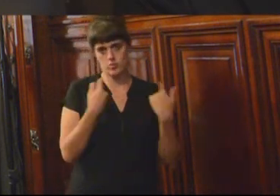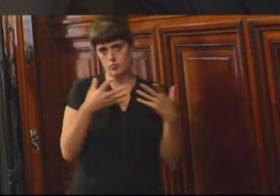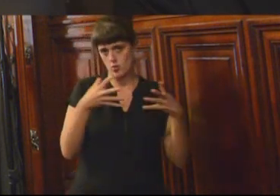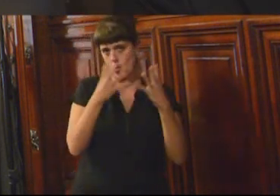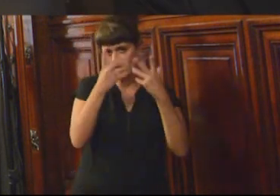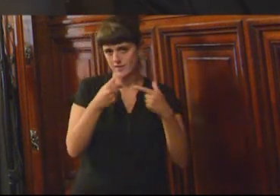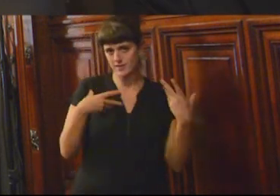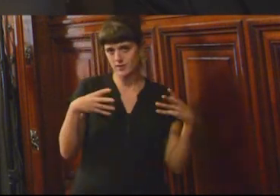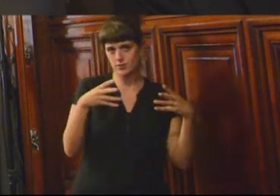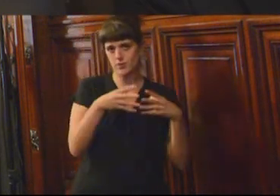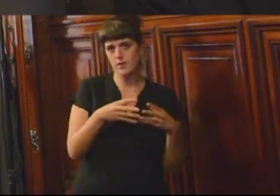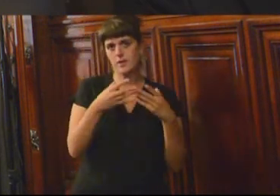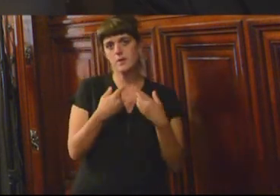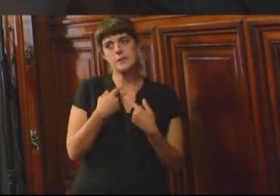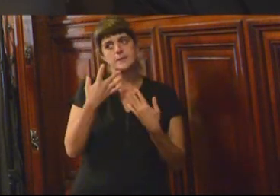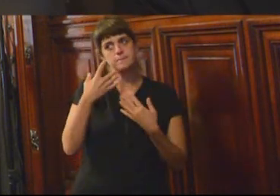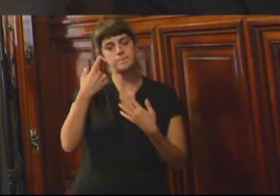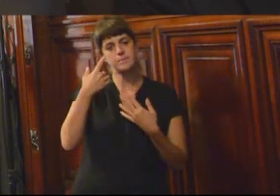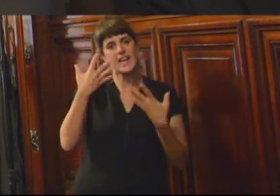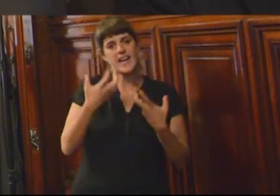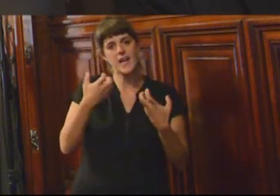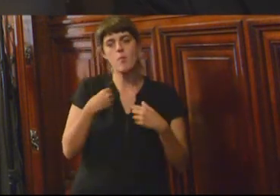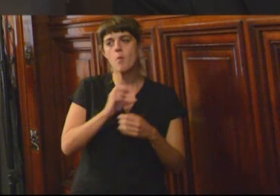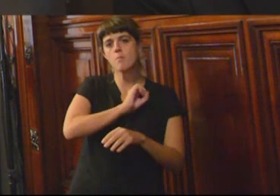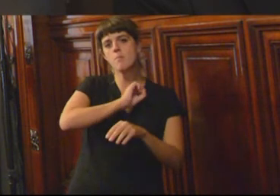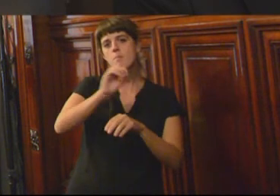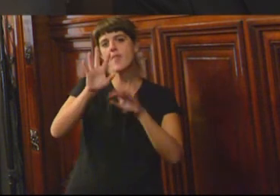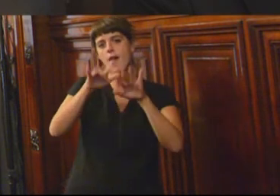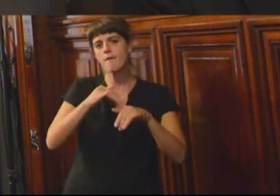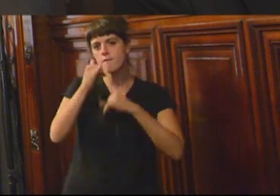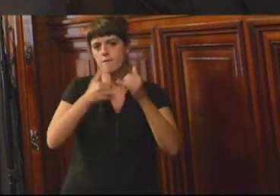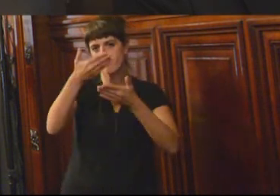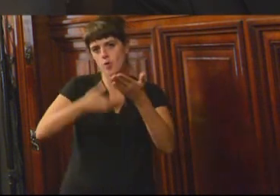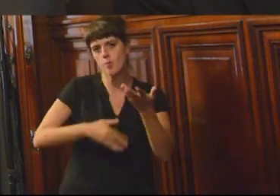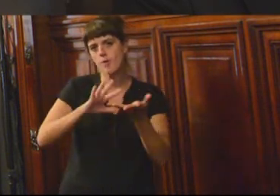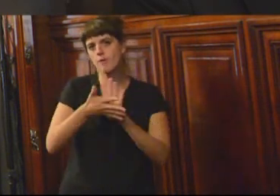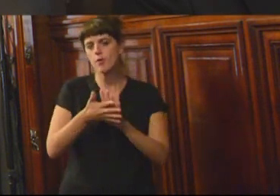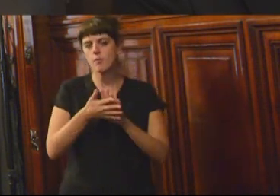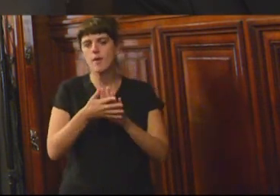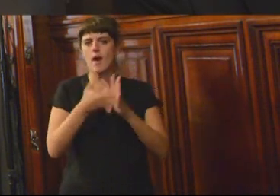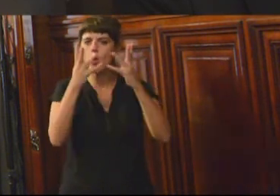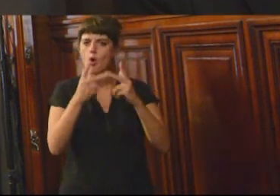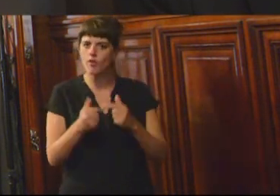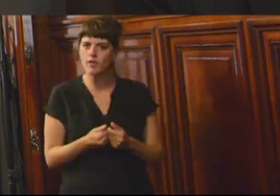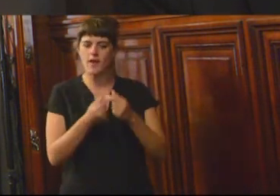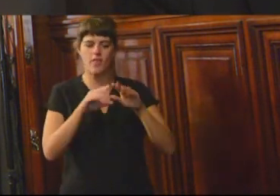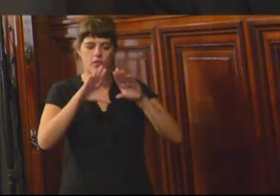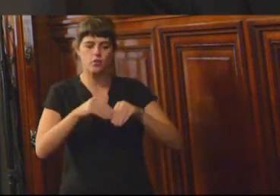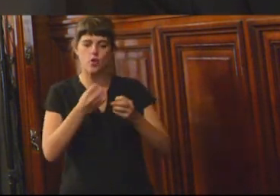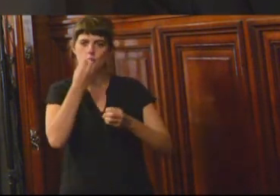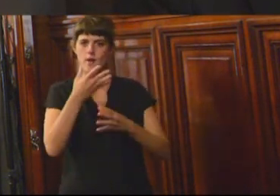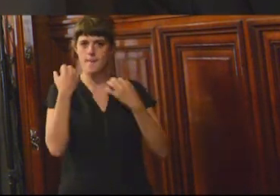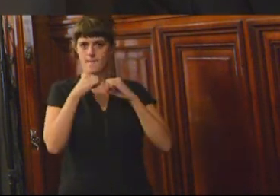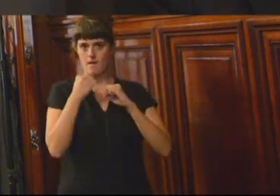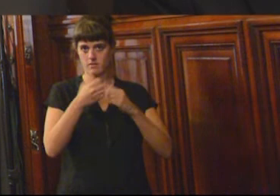algún tipo de informe con una sistematización de estas buenas prácticas que prometemos enviarla dentro de lo pronto.